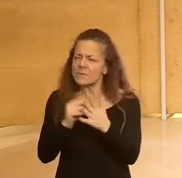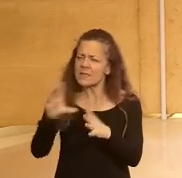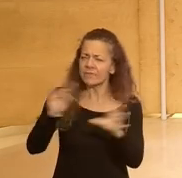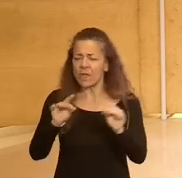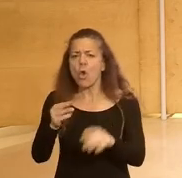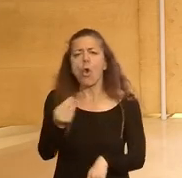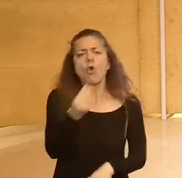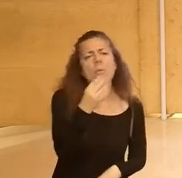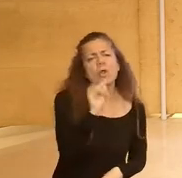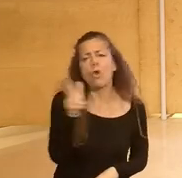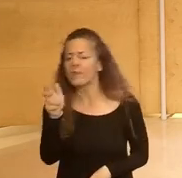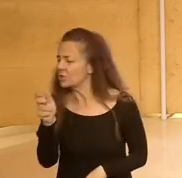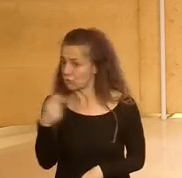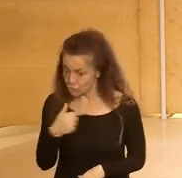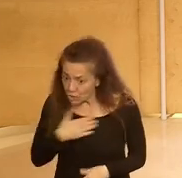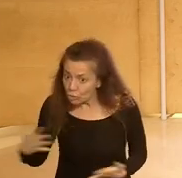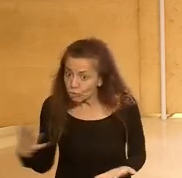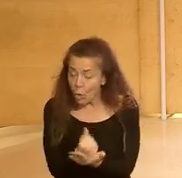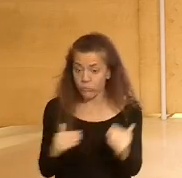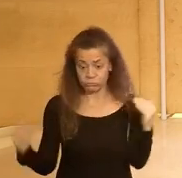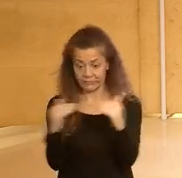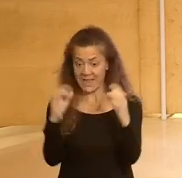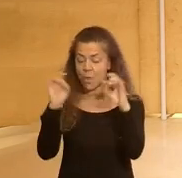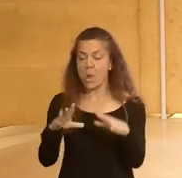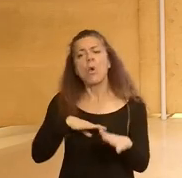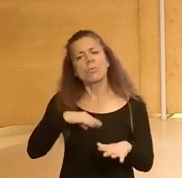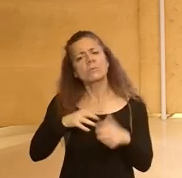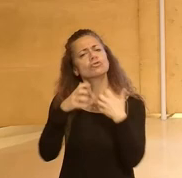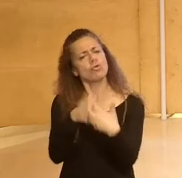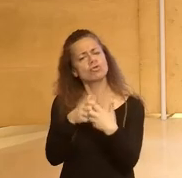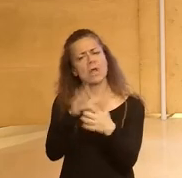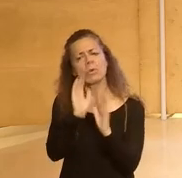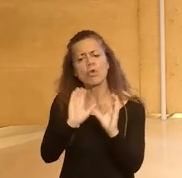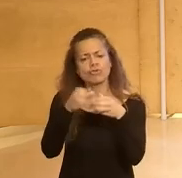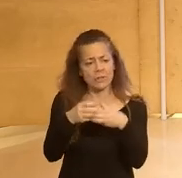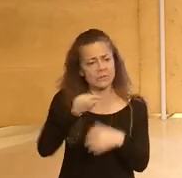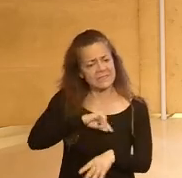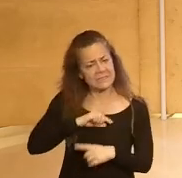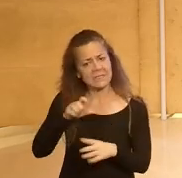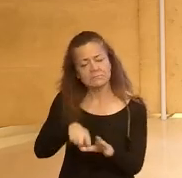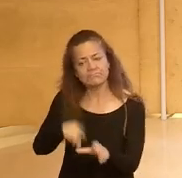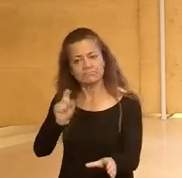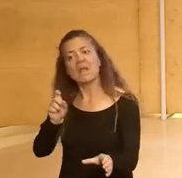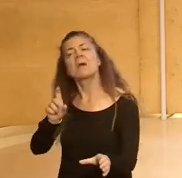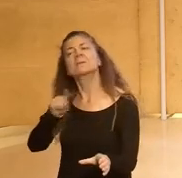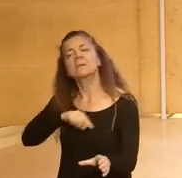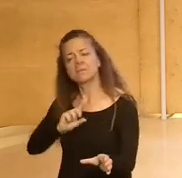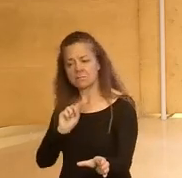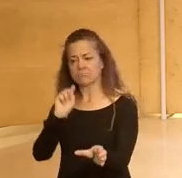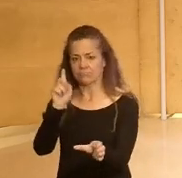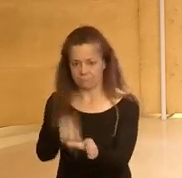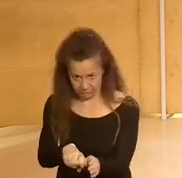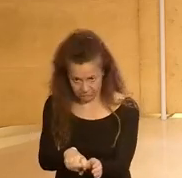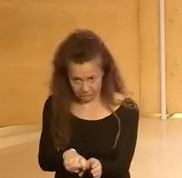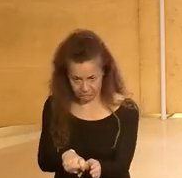comer o tener derechos bueno yo quiero tenerlo todo entonces que podemos seguir luchando porque los colectivos que se sienten excluidos se sientan integrados y